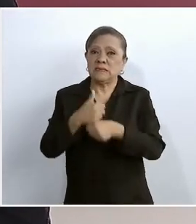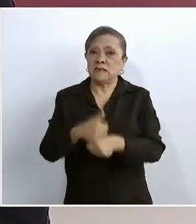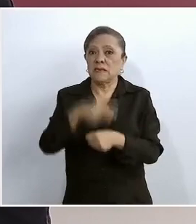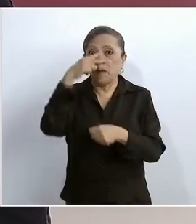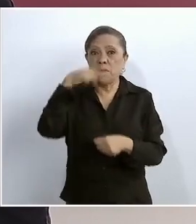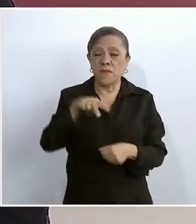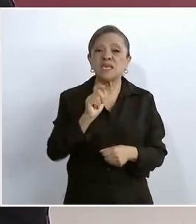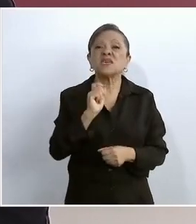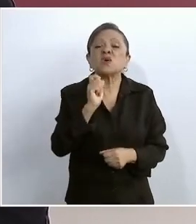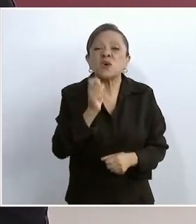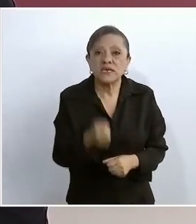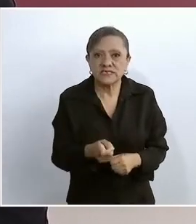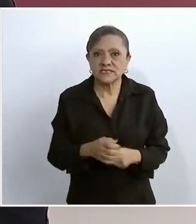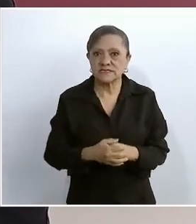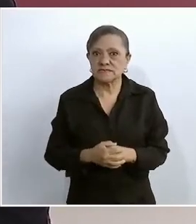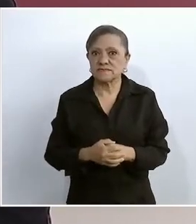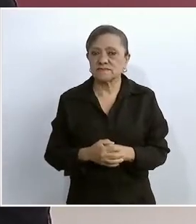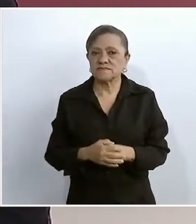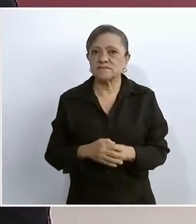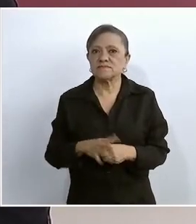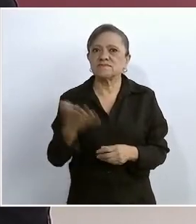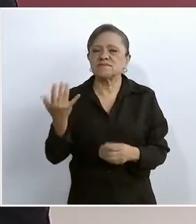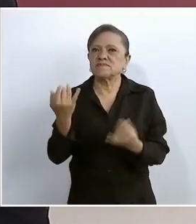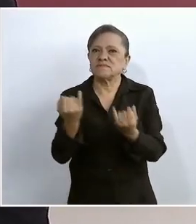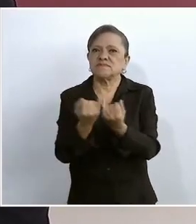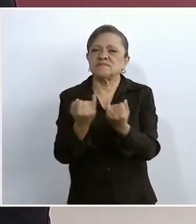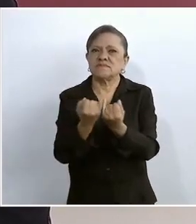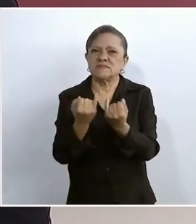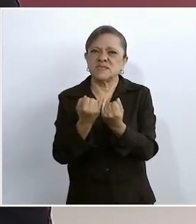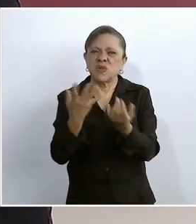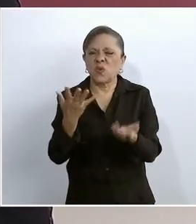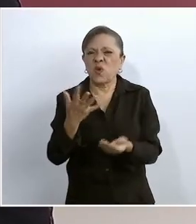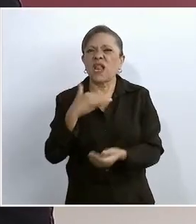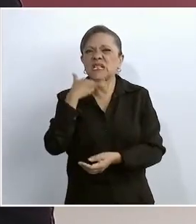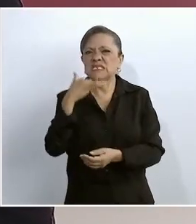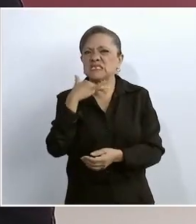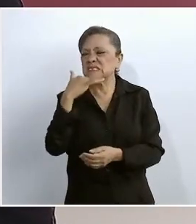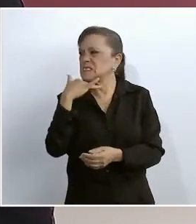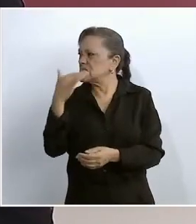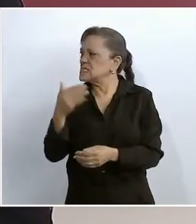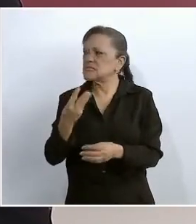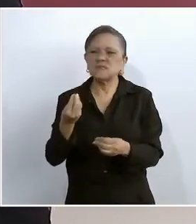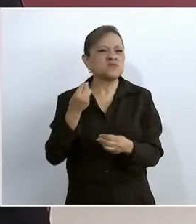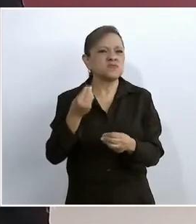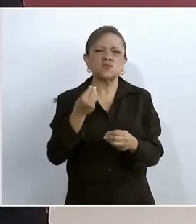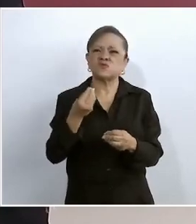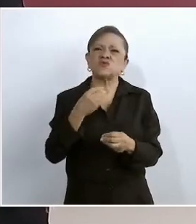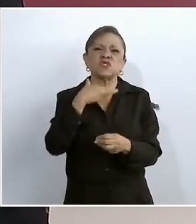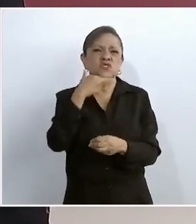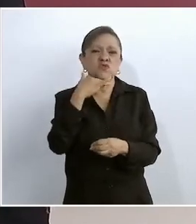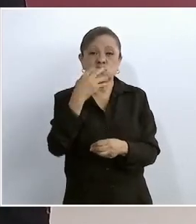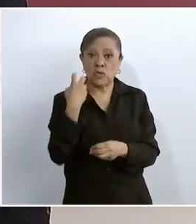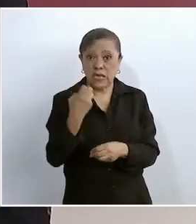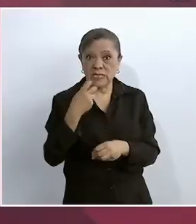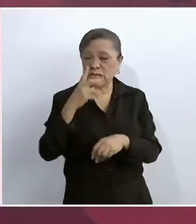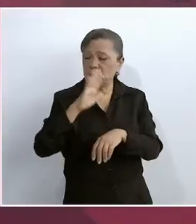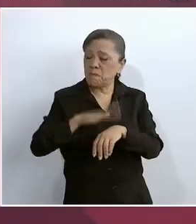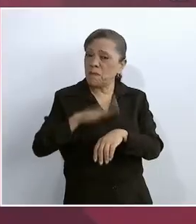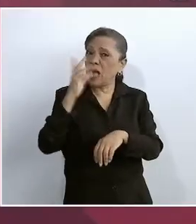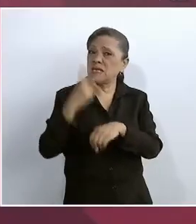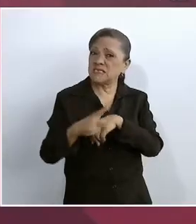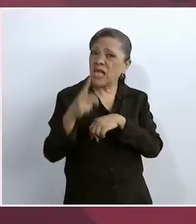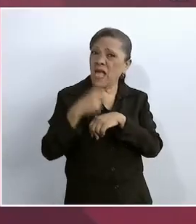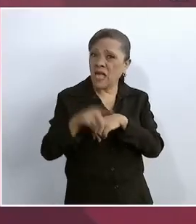ha sido la peste de la corrupción, nada ha dañado más a México